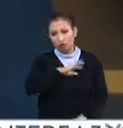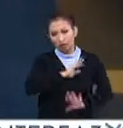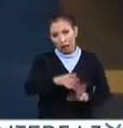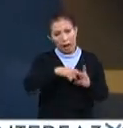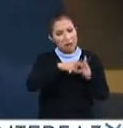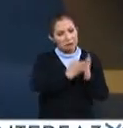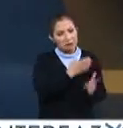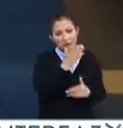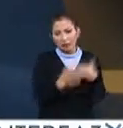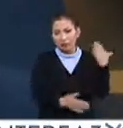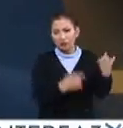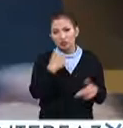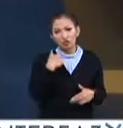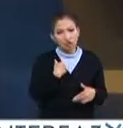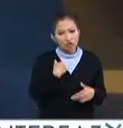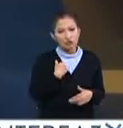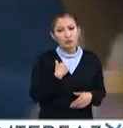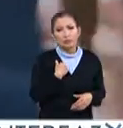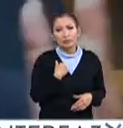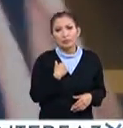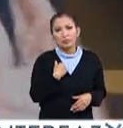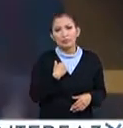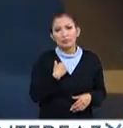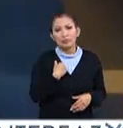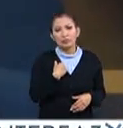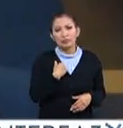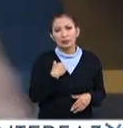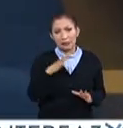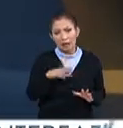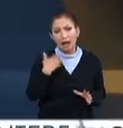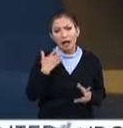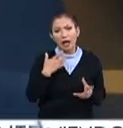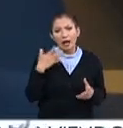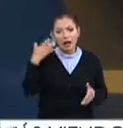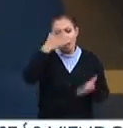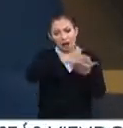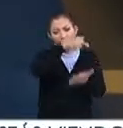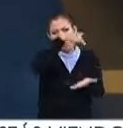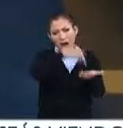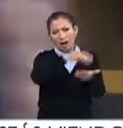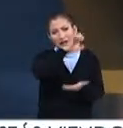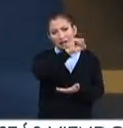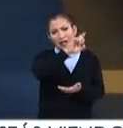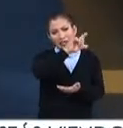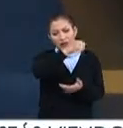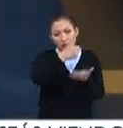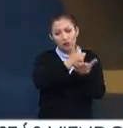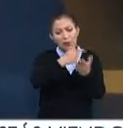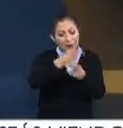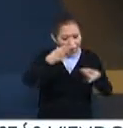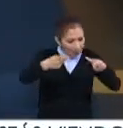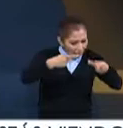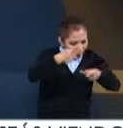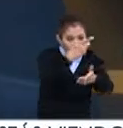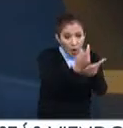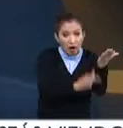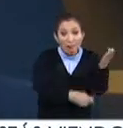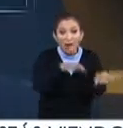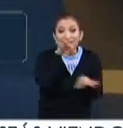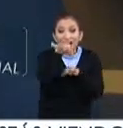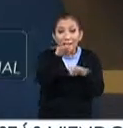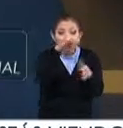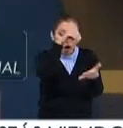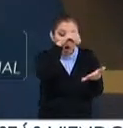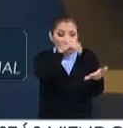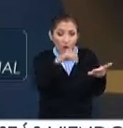arrancando, yo tengo pocos días que ya vine a la sede, que estamos colaborando, pero estamos armando un plan de trabajo